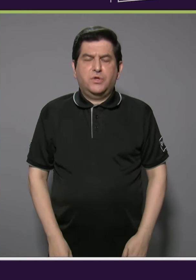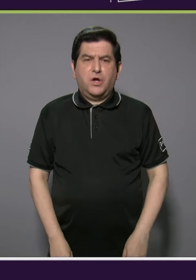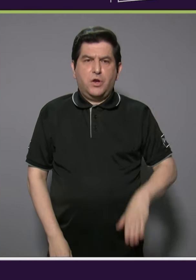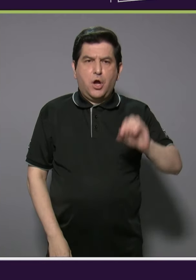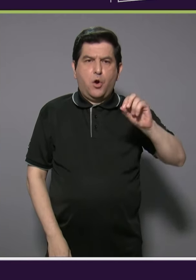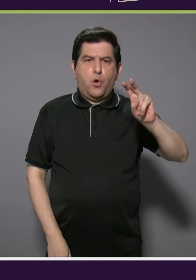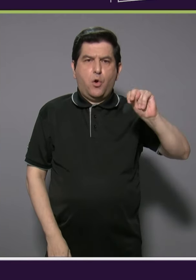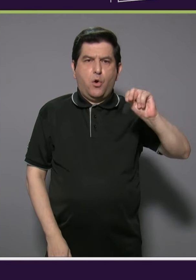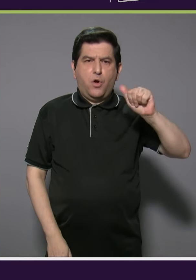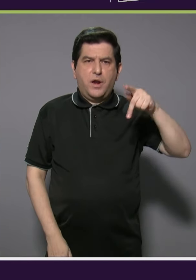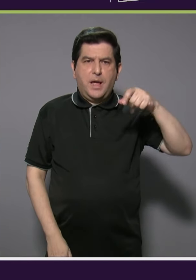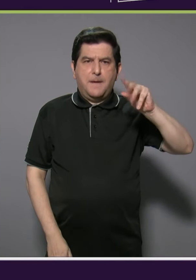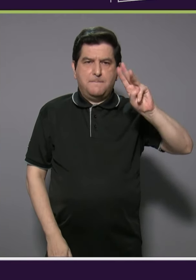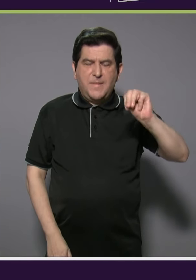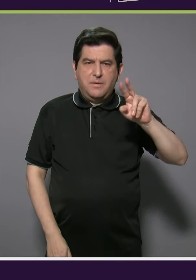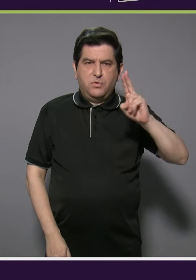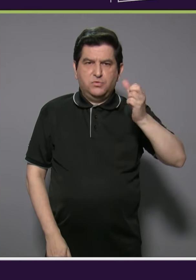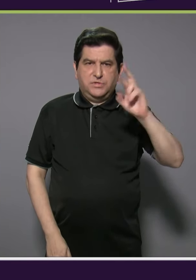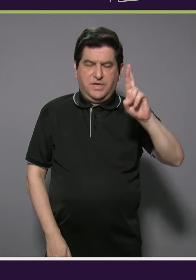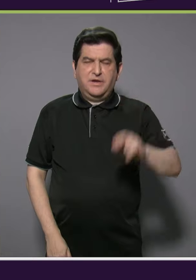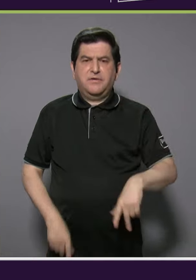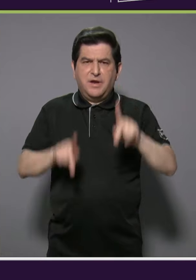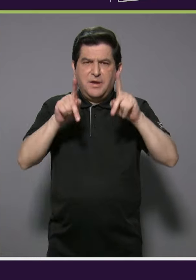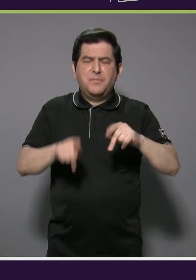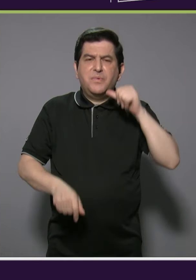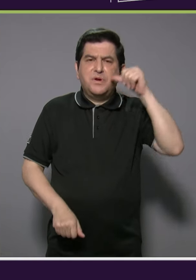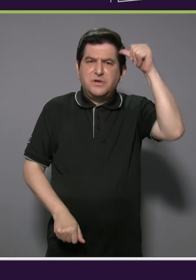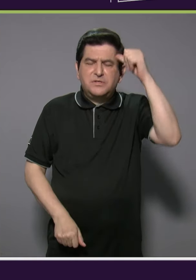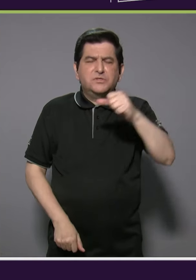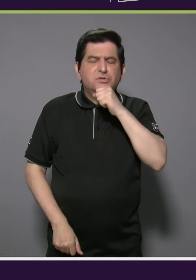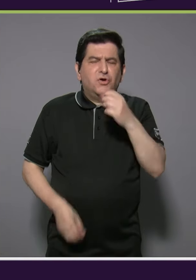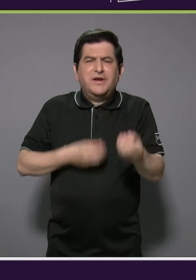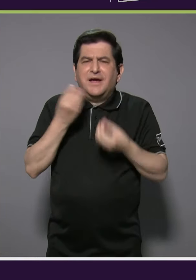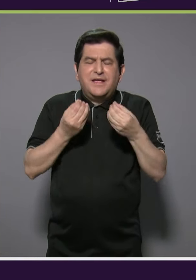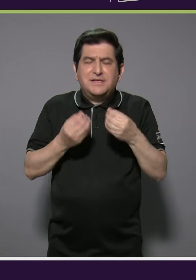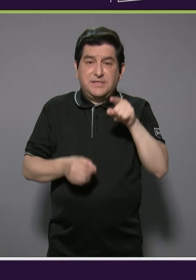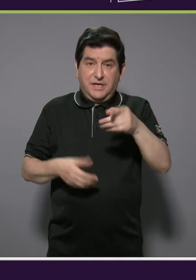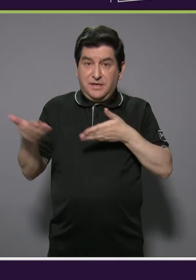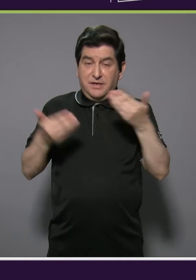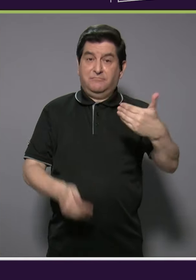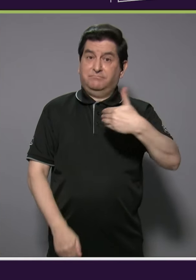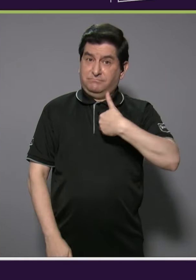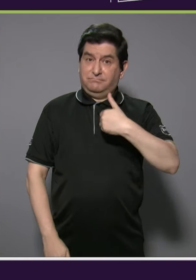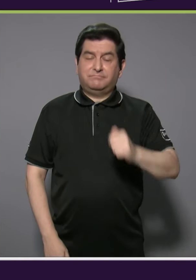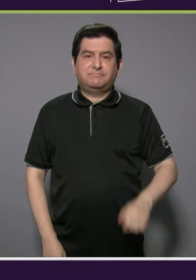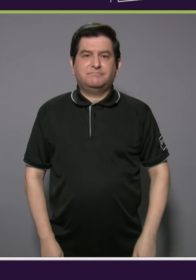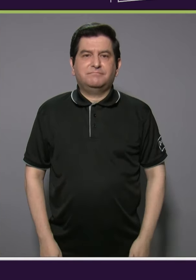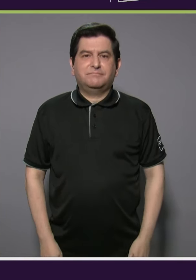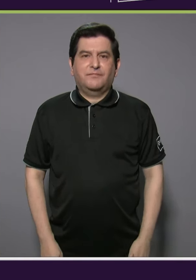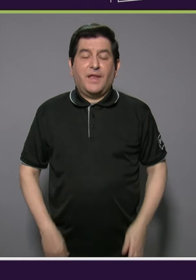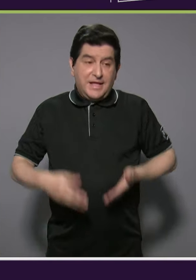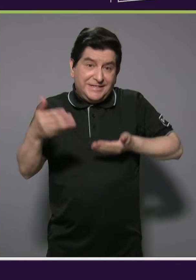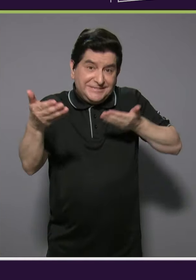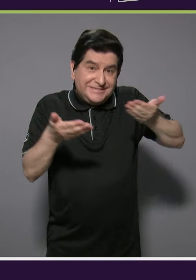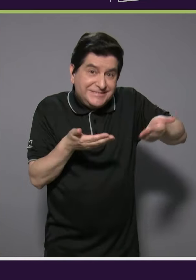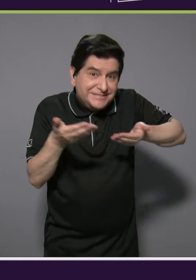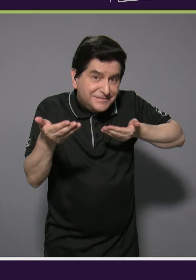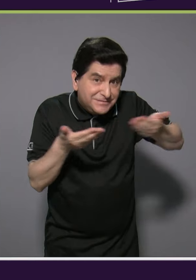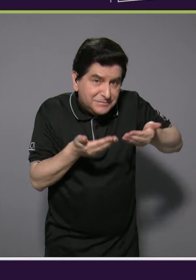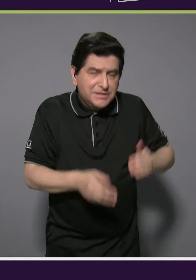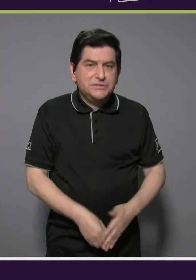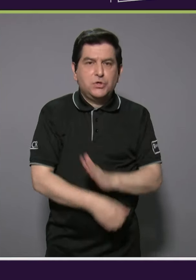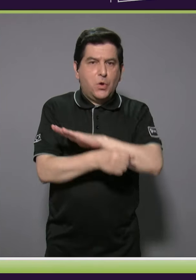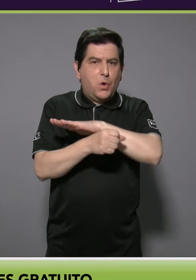-CR, ¿qué tiene que hacer la persona adulta mayor para poder recibir este servicio? Claro, el servicio es